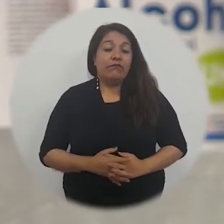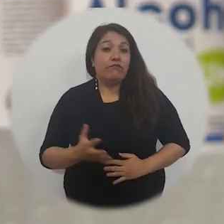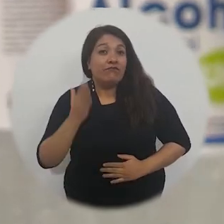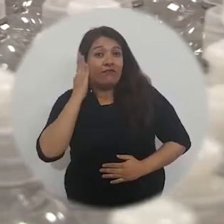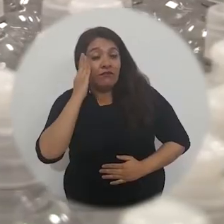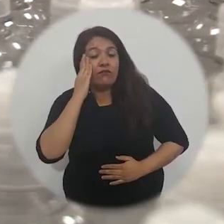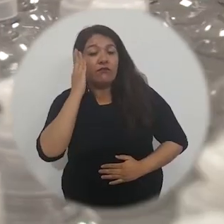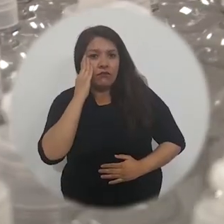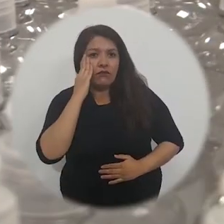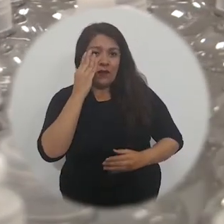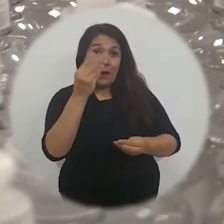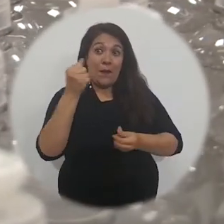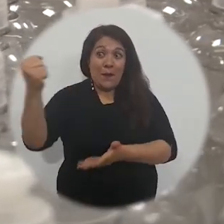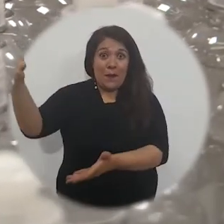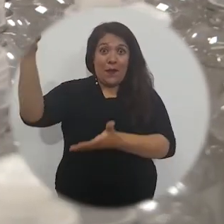nuestra población.